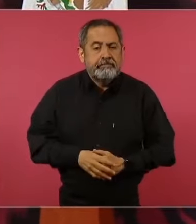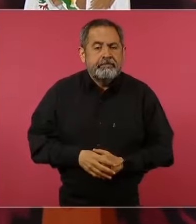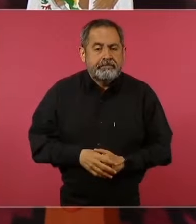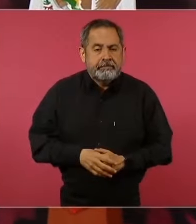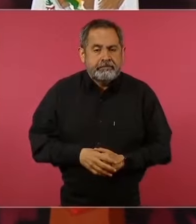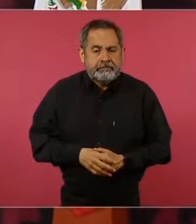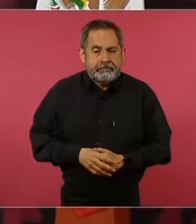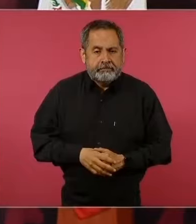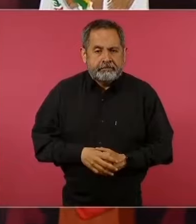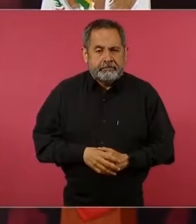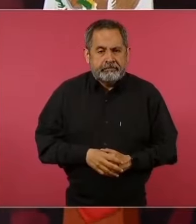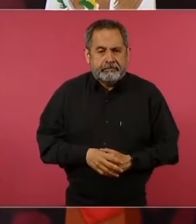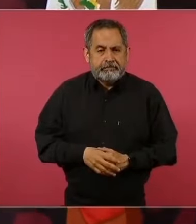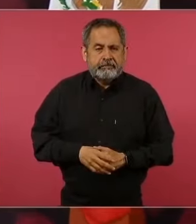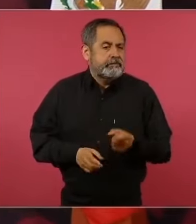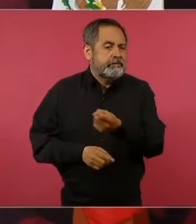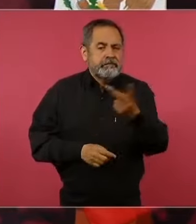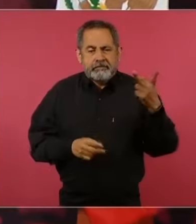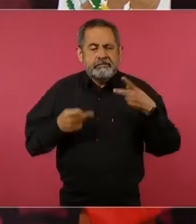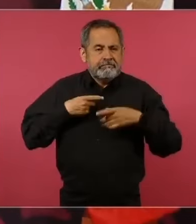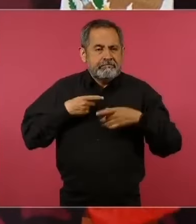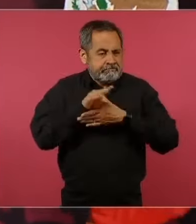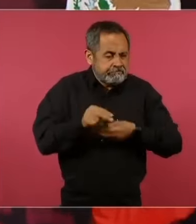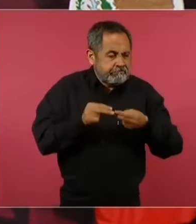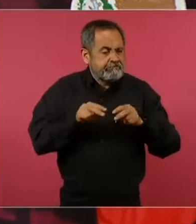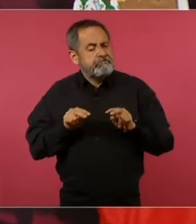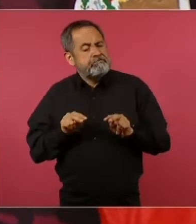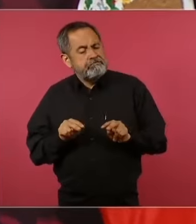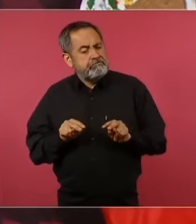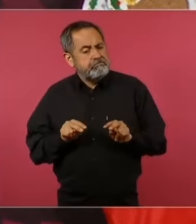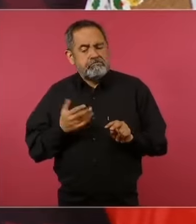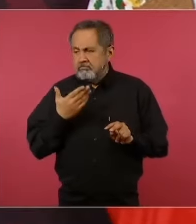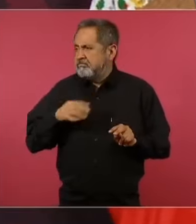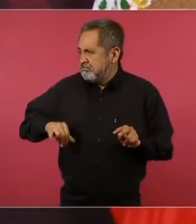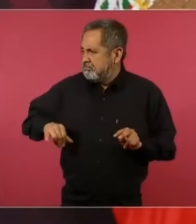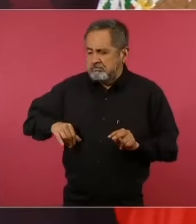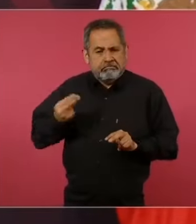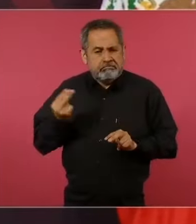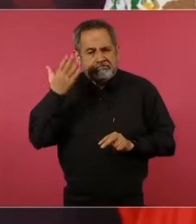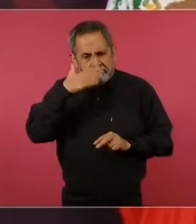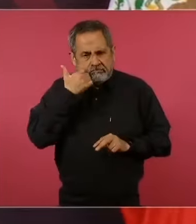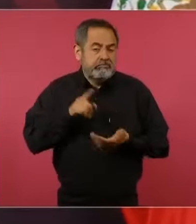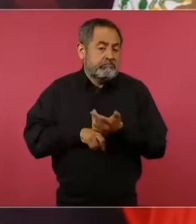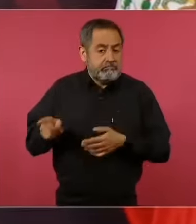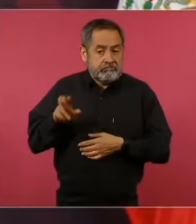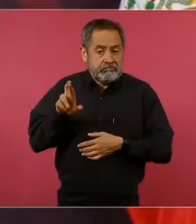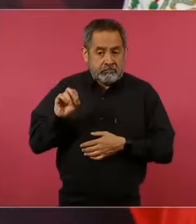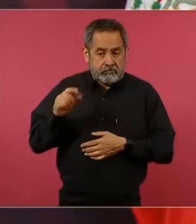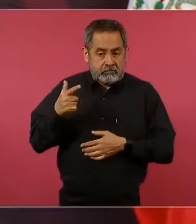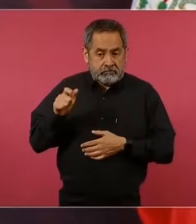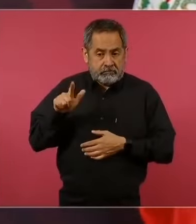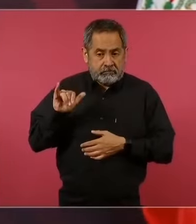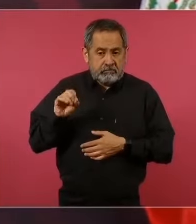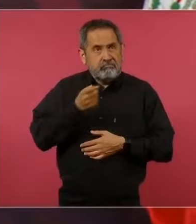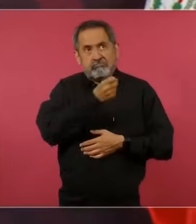a los inversionistas, a los financieros les importa. Y Rogelio tiene muy